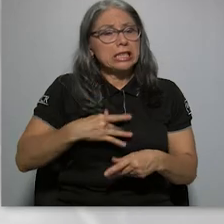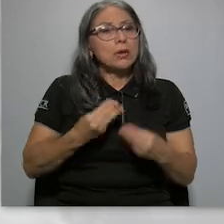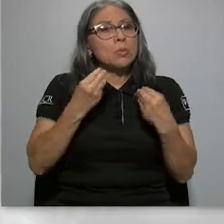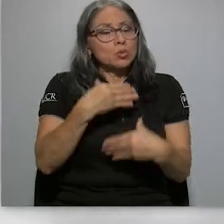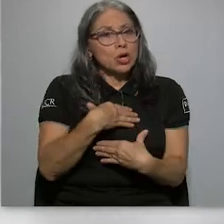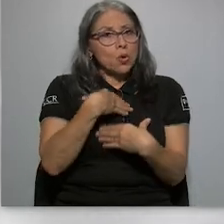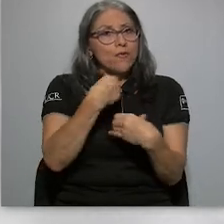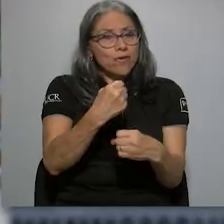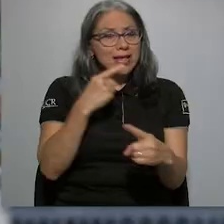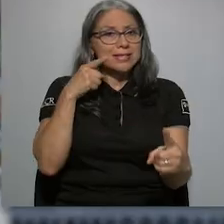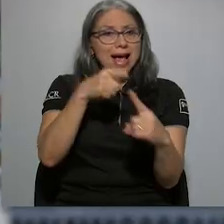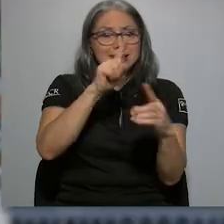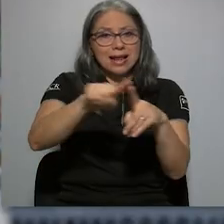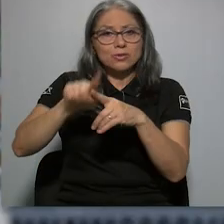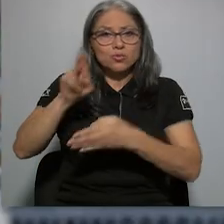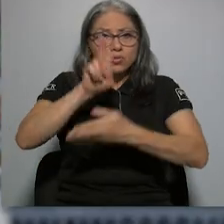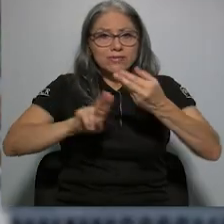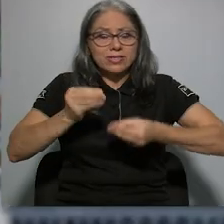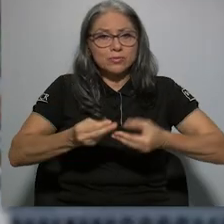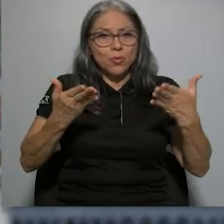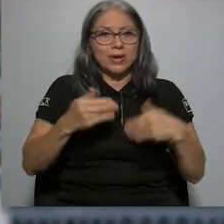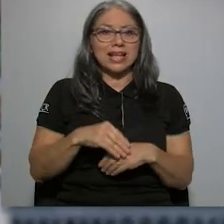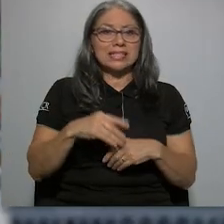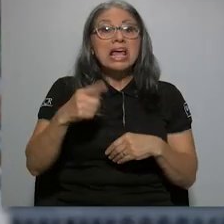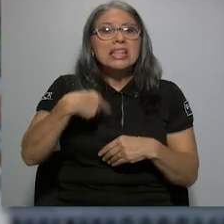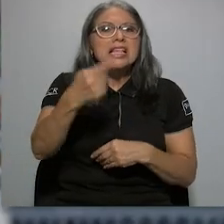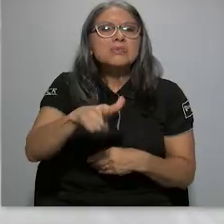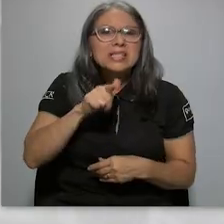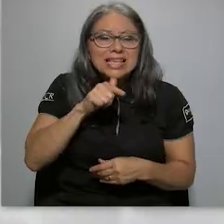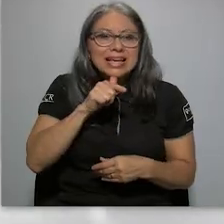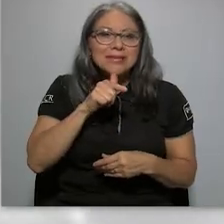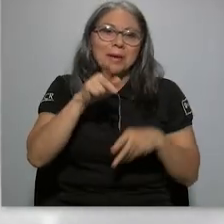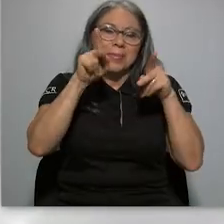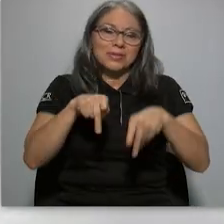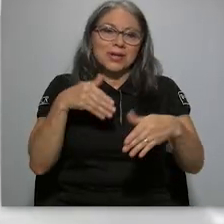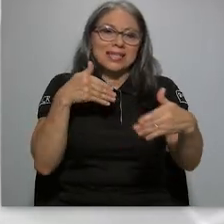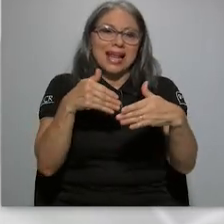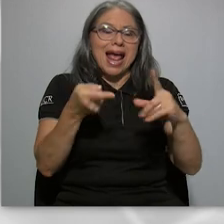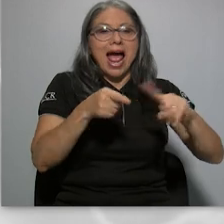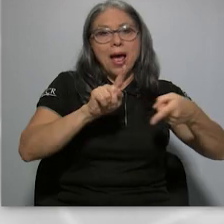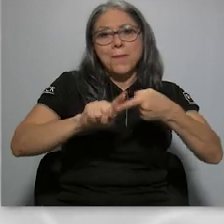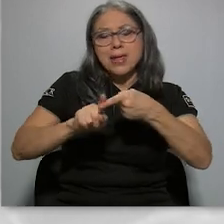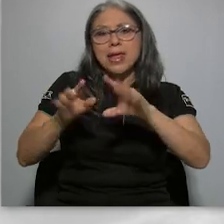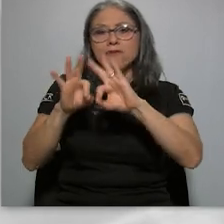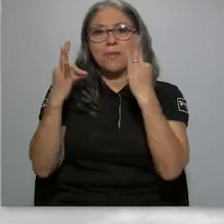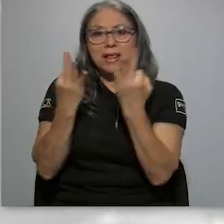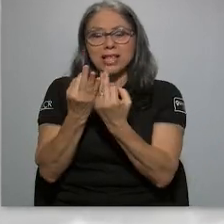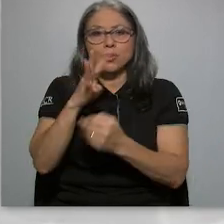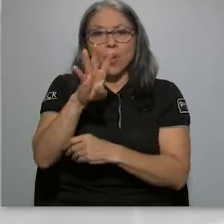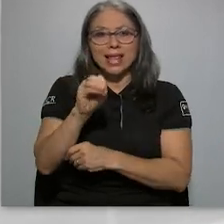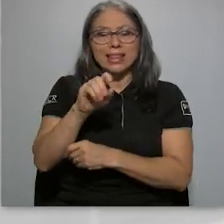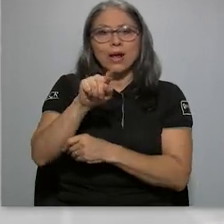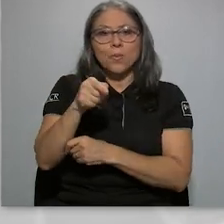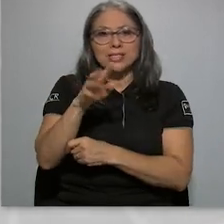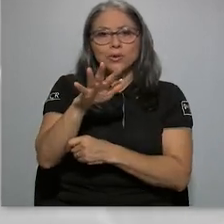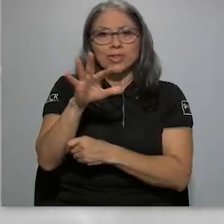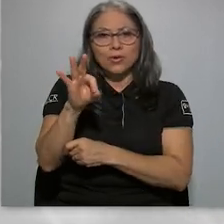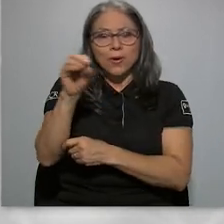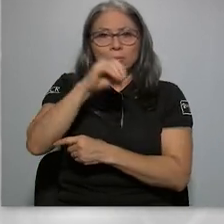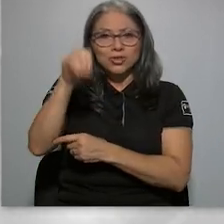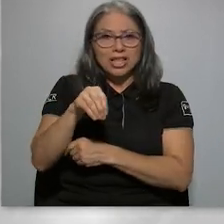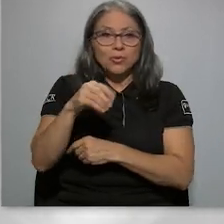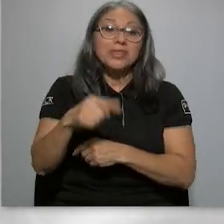hacia ellas. Le siguen a las personas cercanas como amigos y familiares con un 40,59% y los